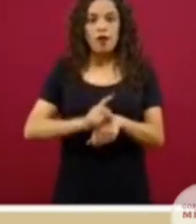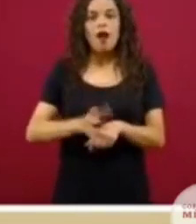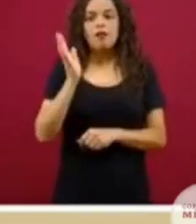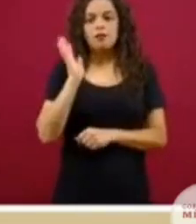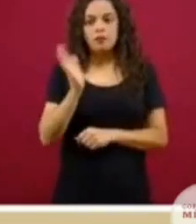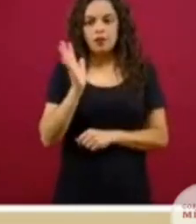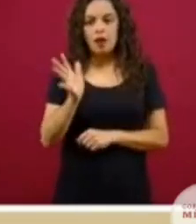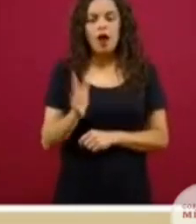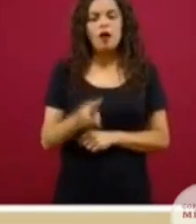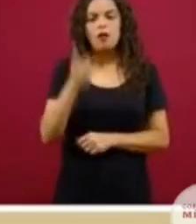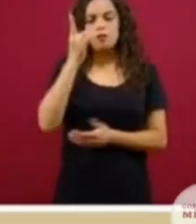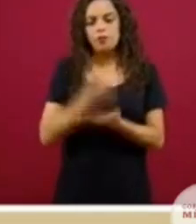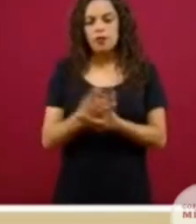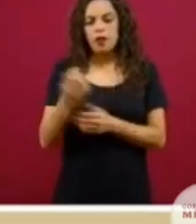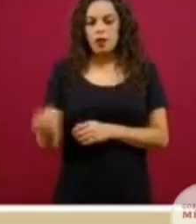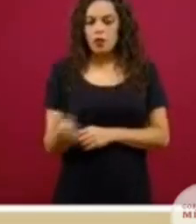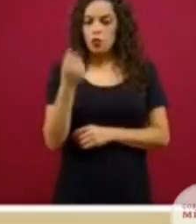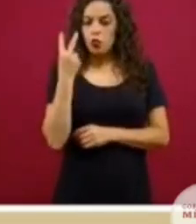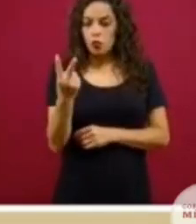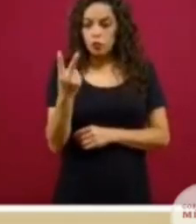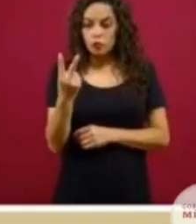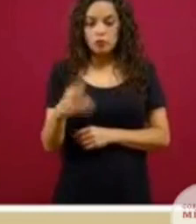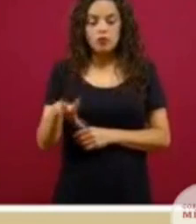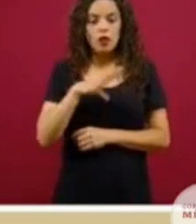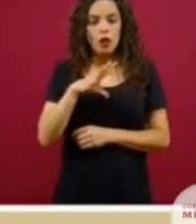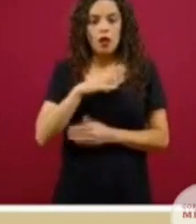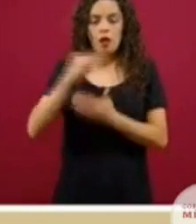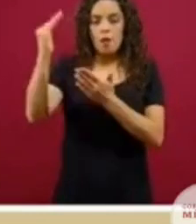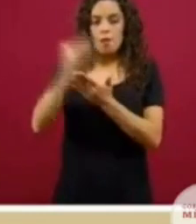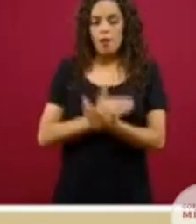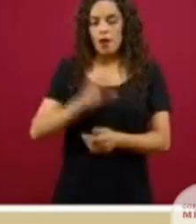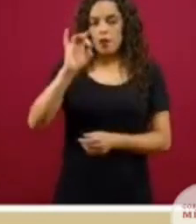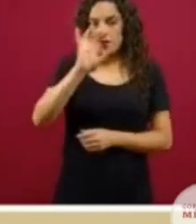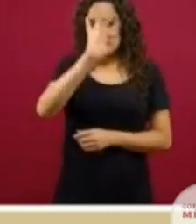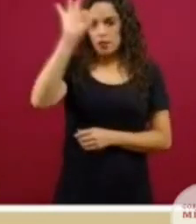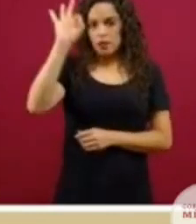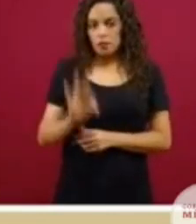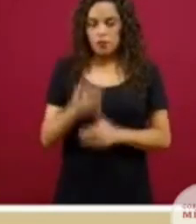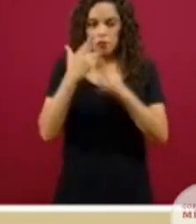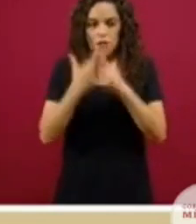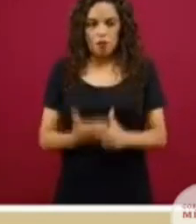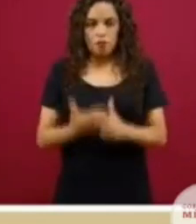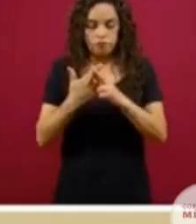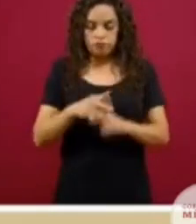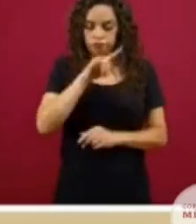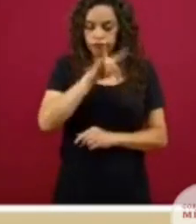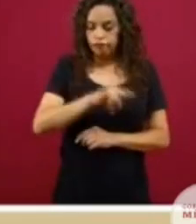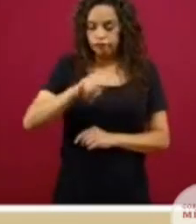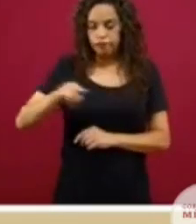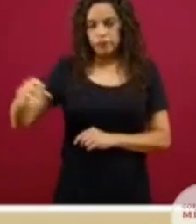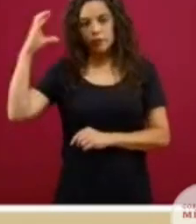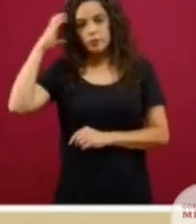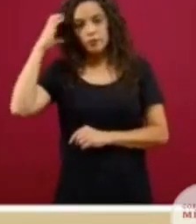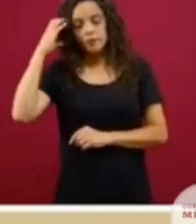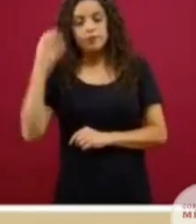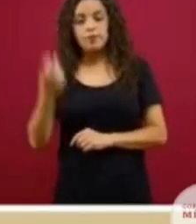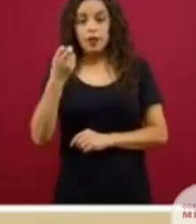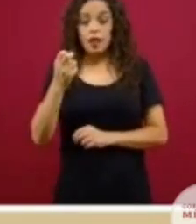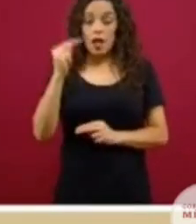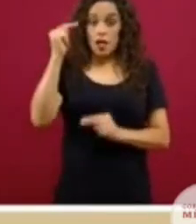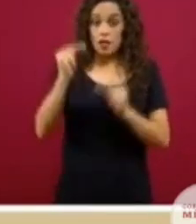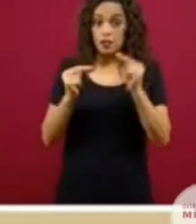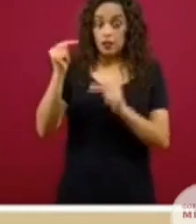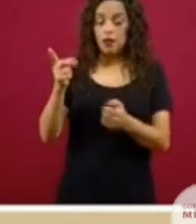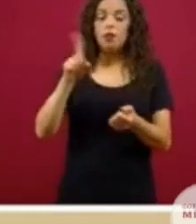solamente dos los que tienen menos de 30 por ciento de disponibilidad, que hemos dicho o hemos hablado de este nivel de